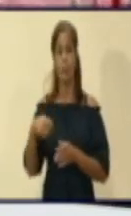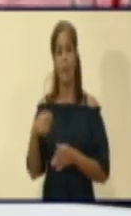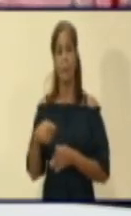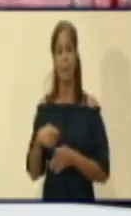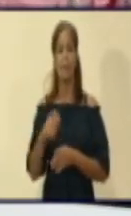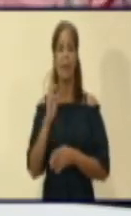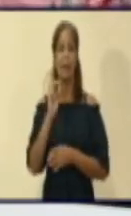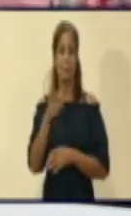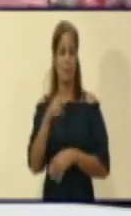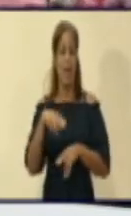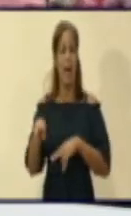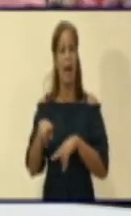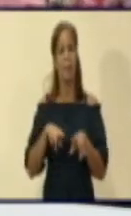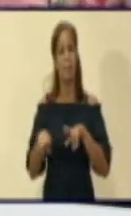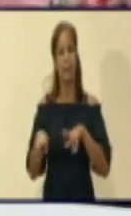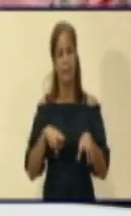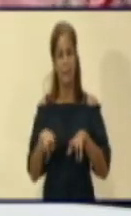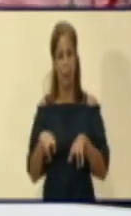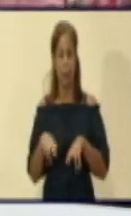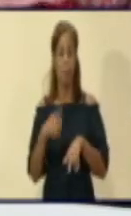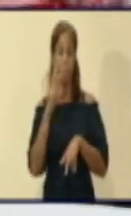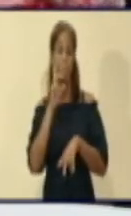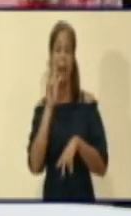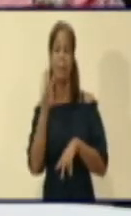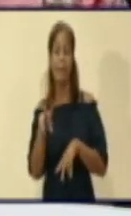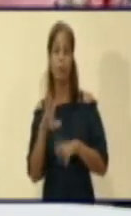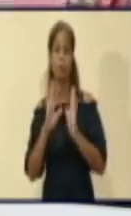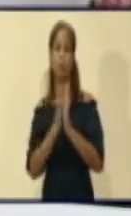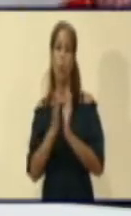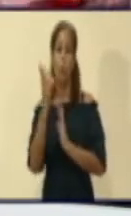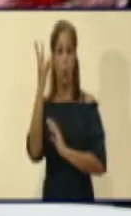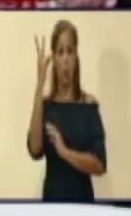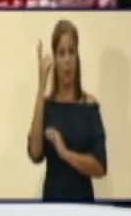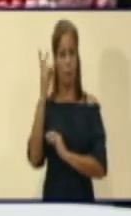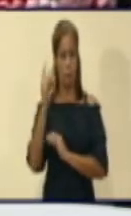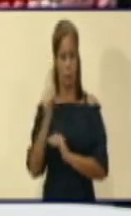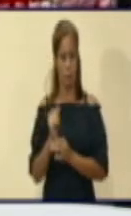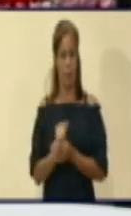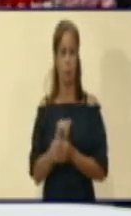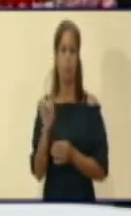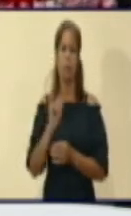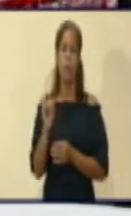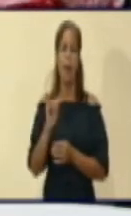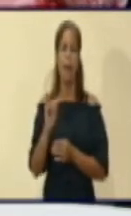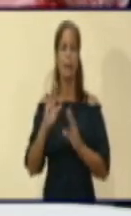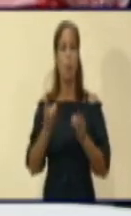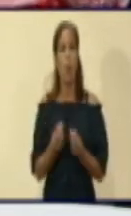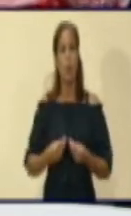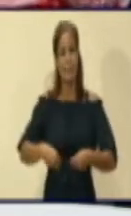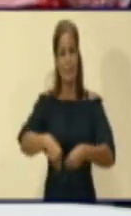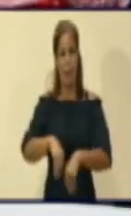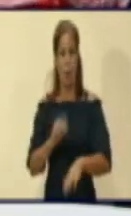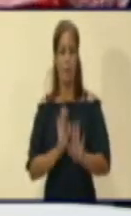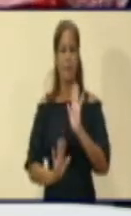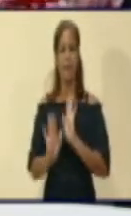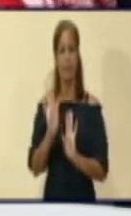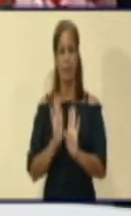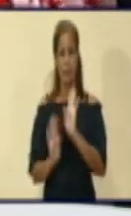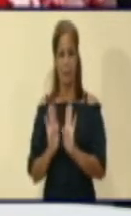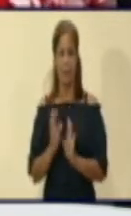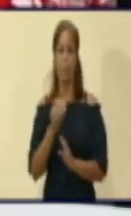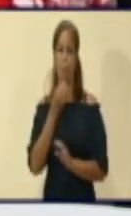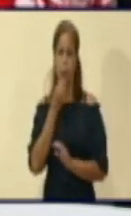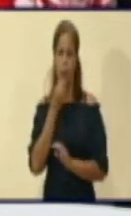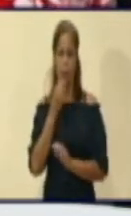ese sistema de control para poder medir los resultados. Asimismo, los consejos de defensa, bueno, tienen la facultad de definir